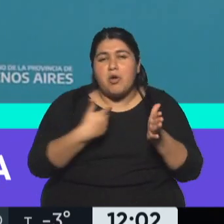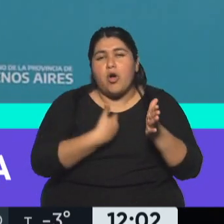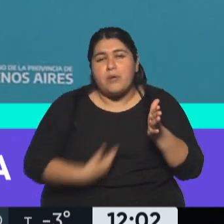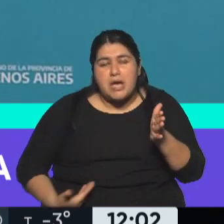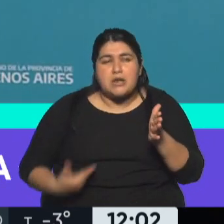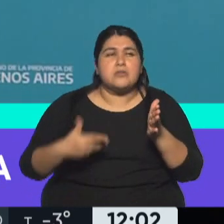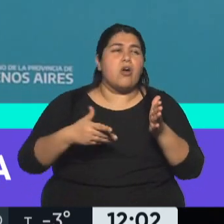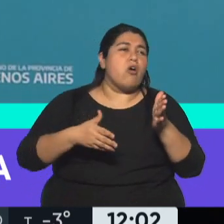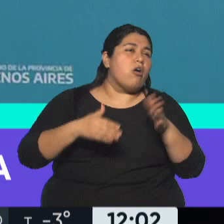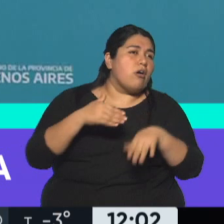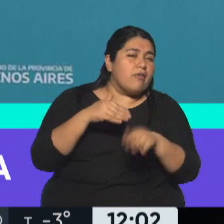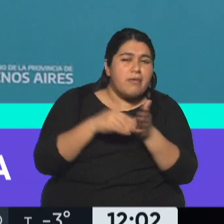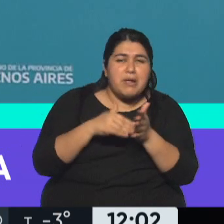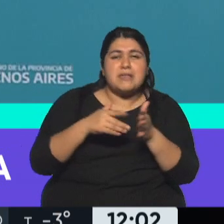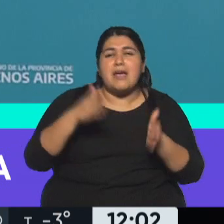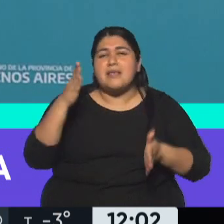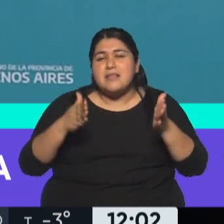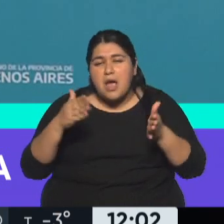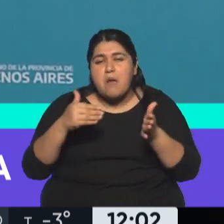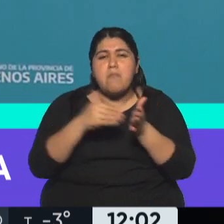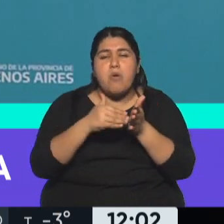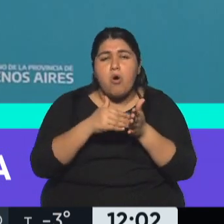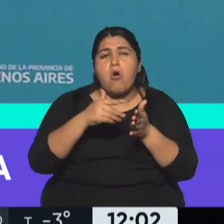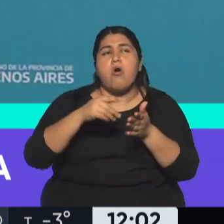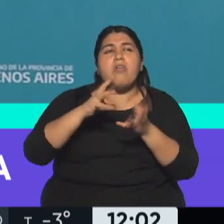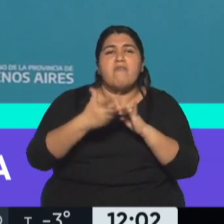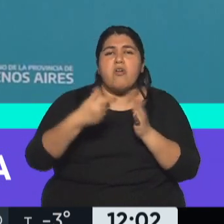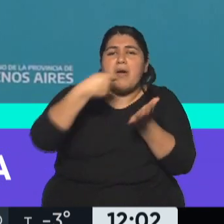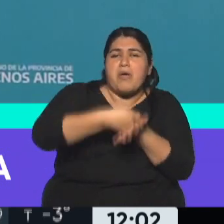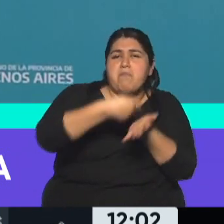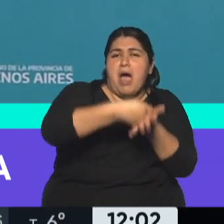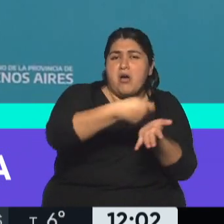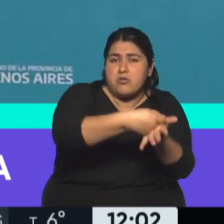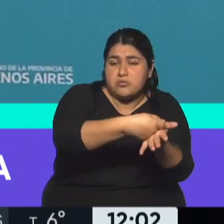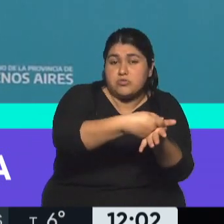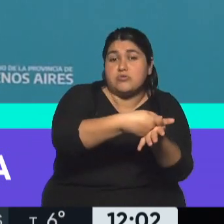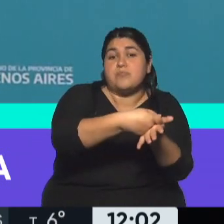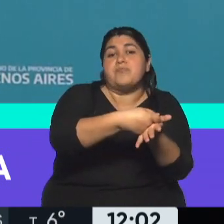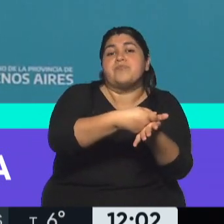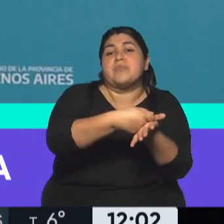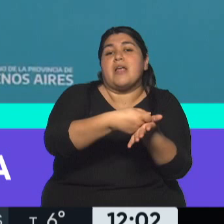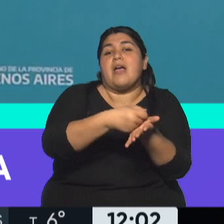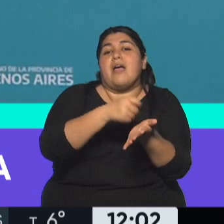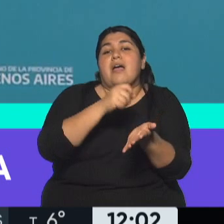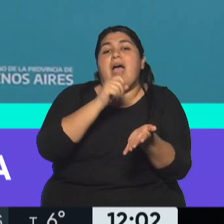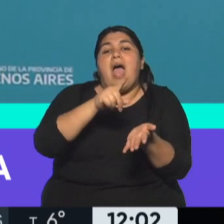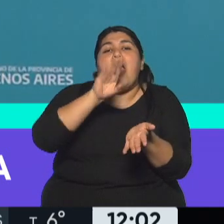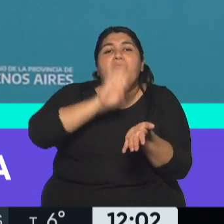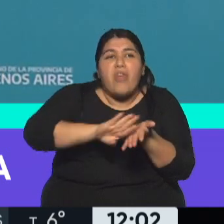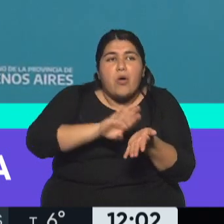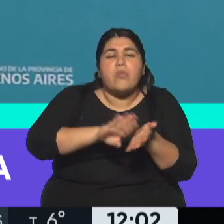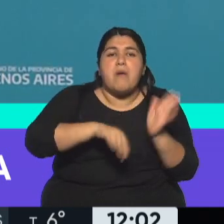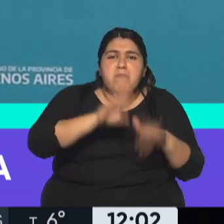vista de sus pagos, es aquel endeudamiento que está en moneda